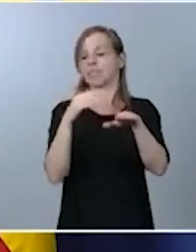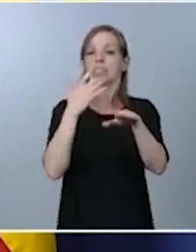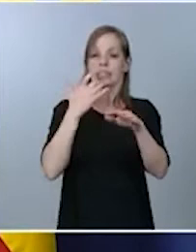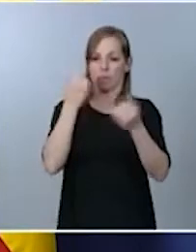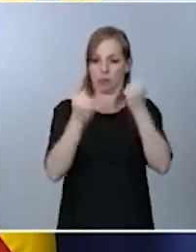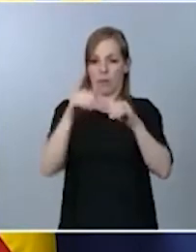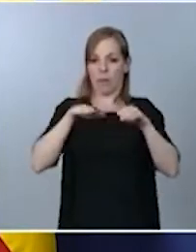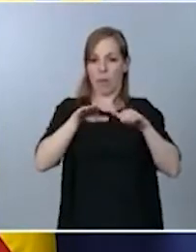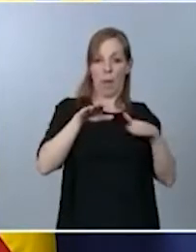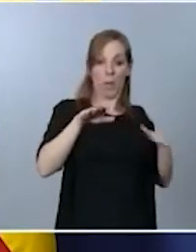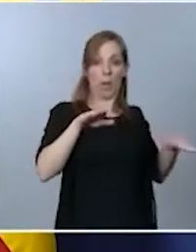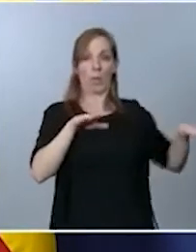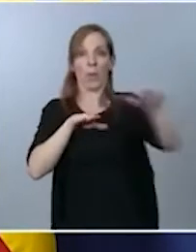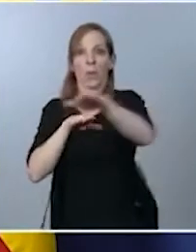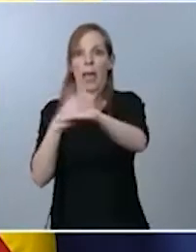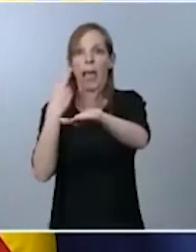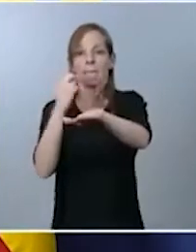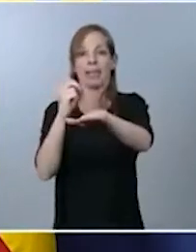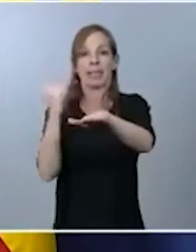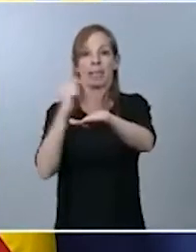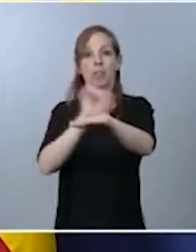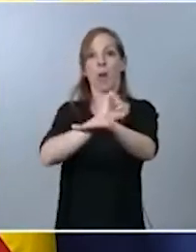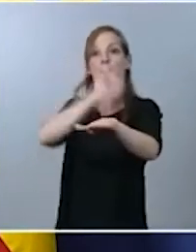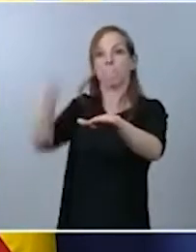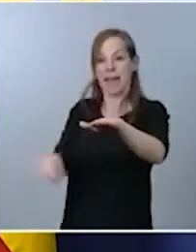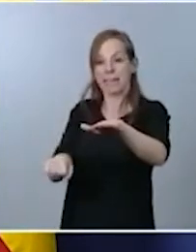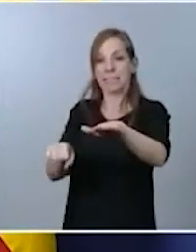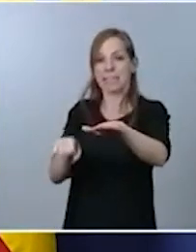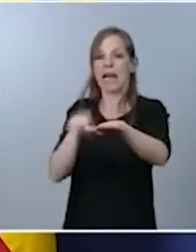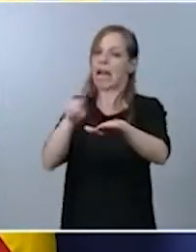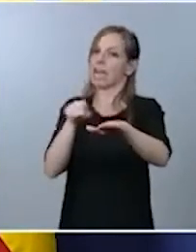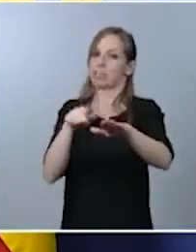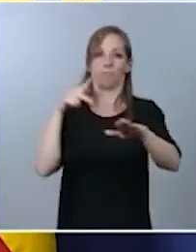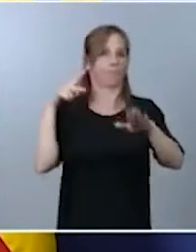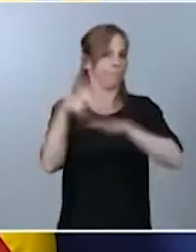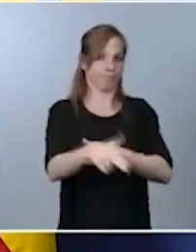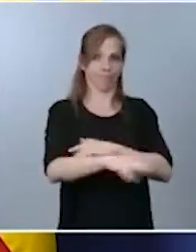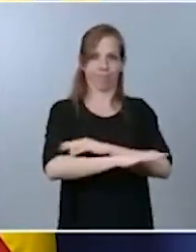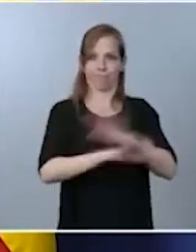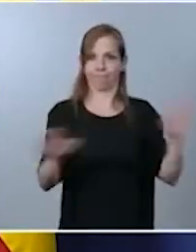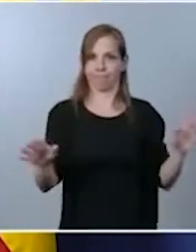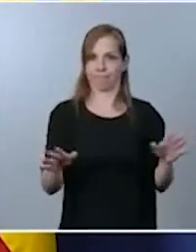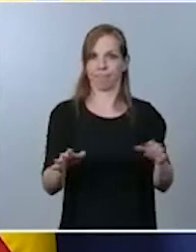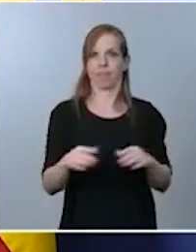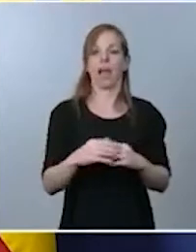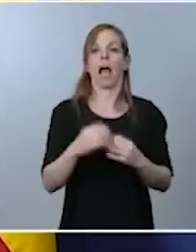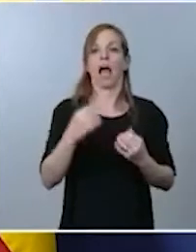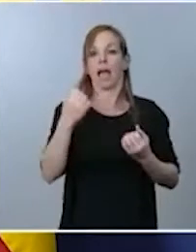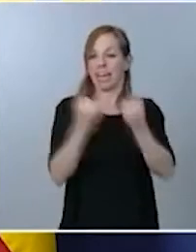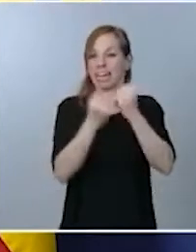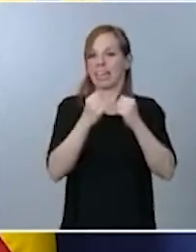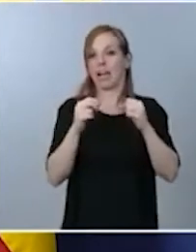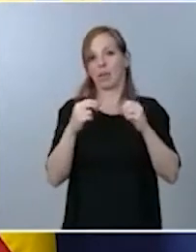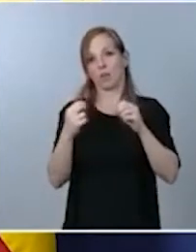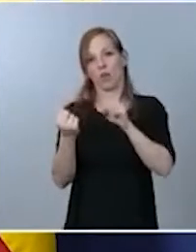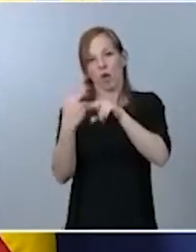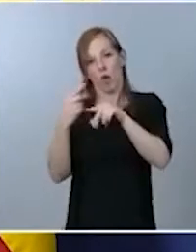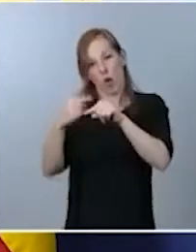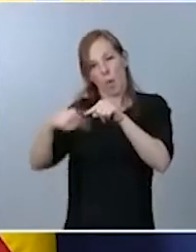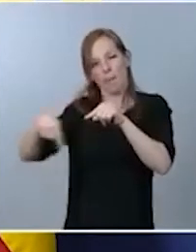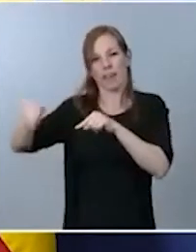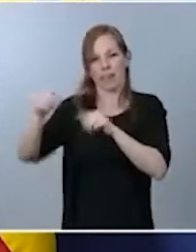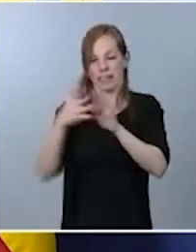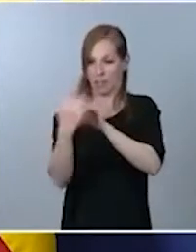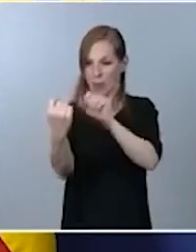carreteras convencionales son aquellas que no son ni autovías ni son autopistas, es decir, un sentido de circulación, un